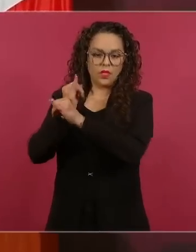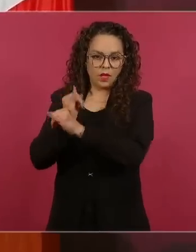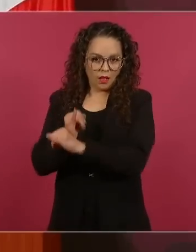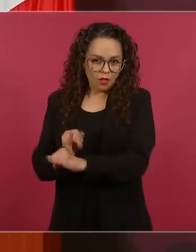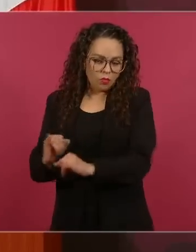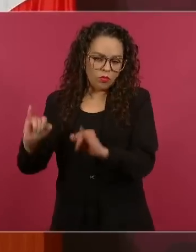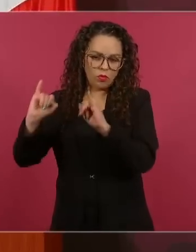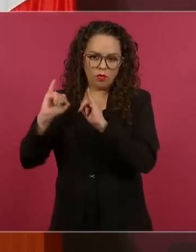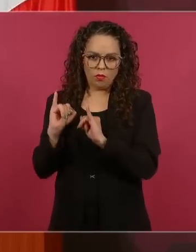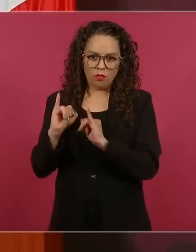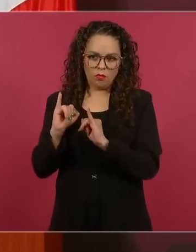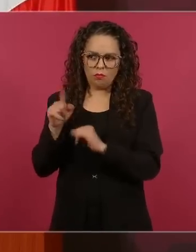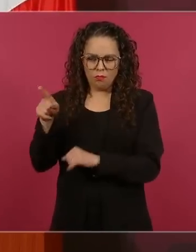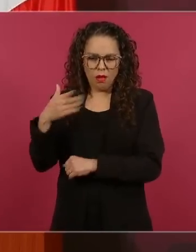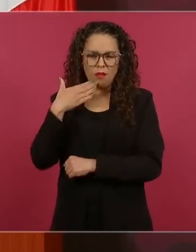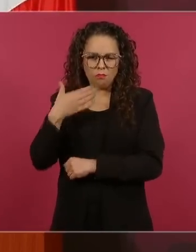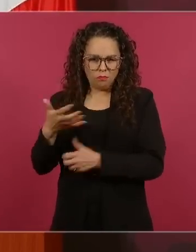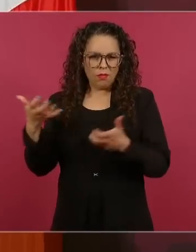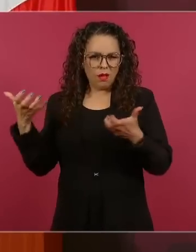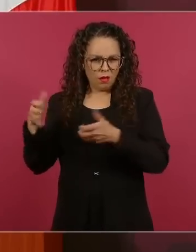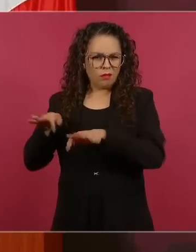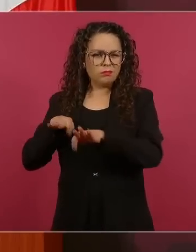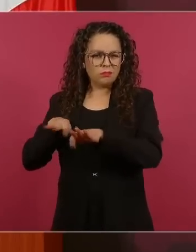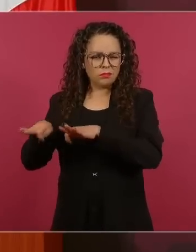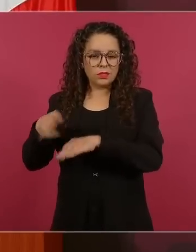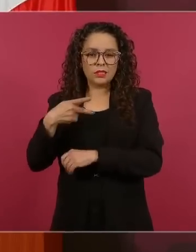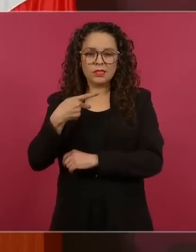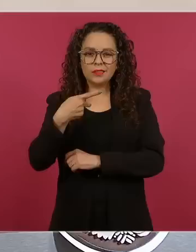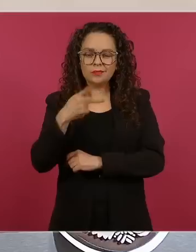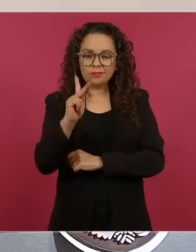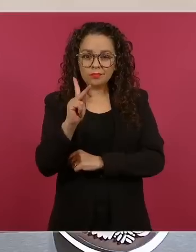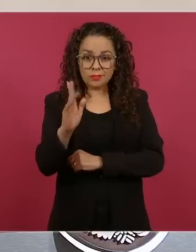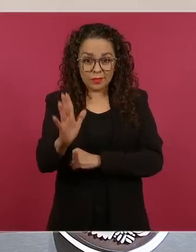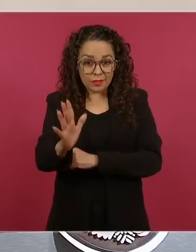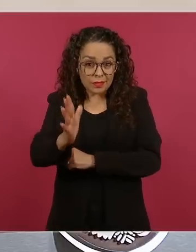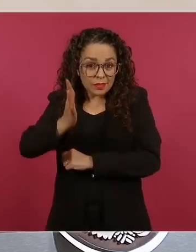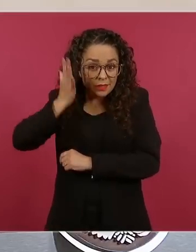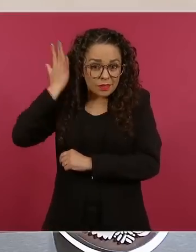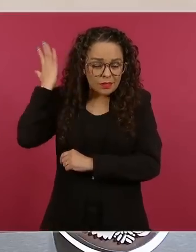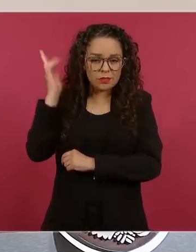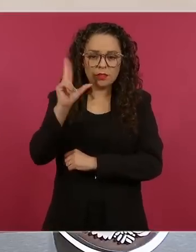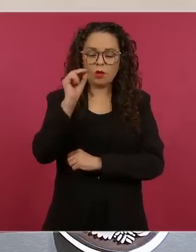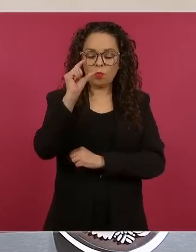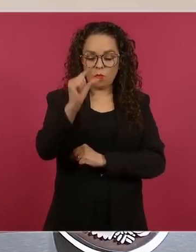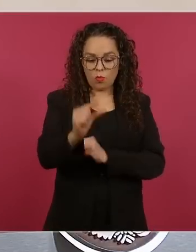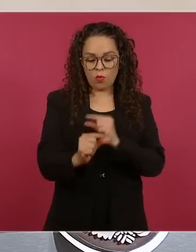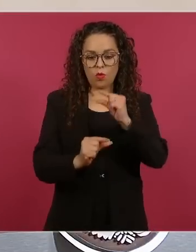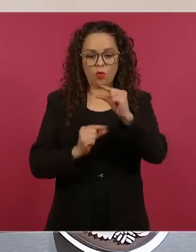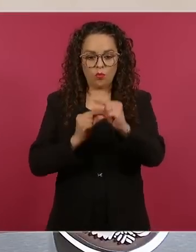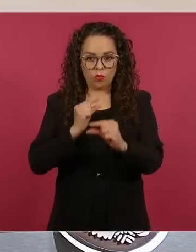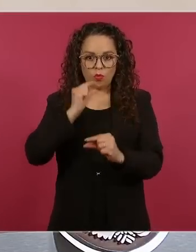poco, poco a poco, equilibrando